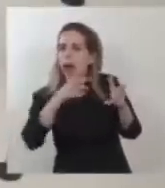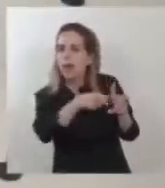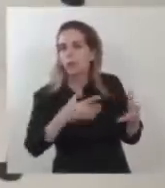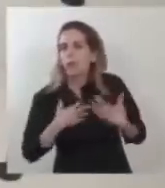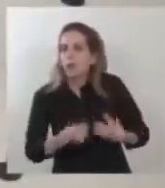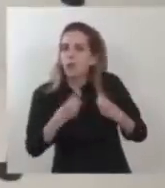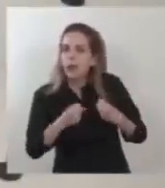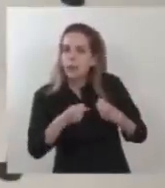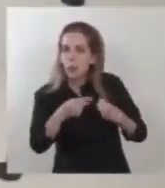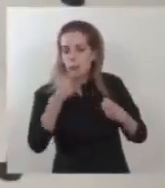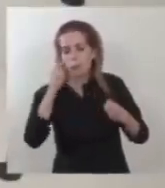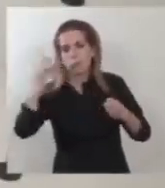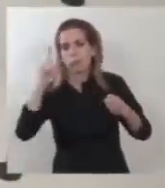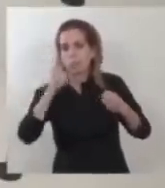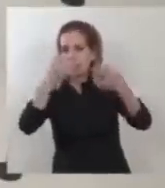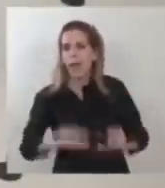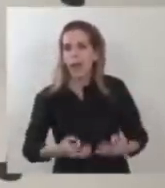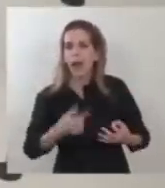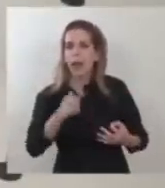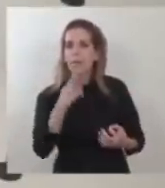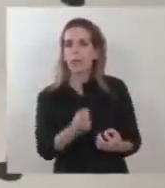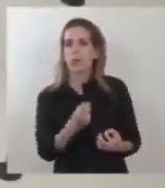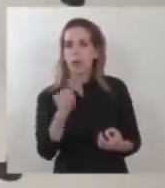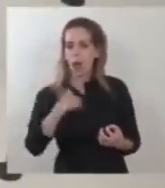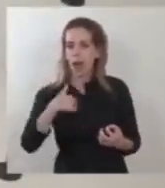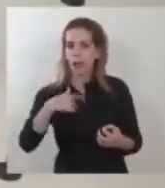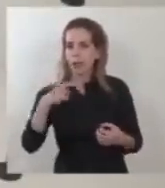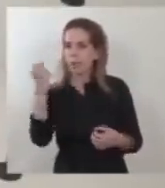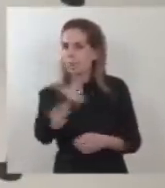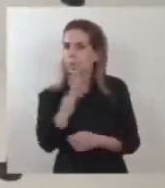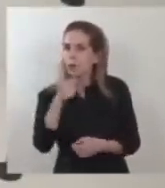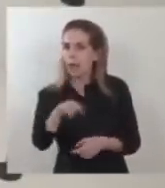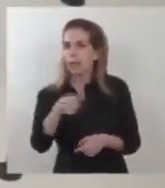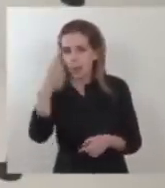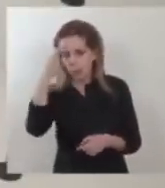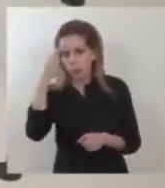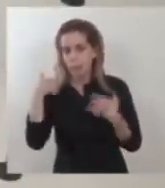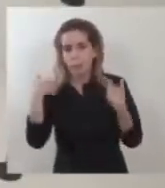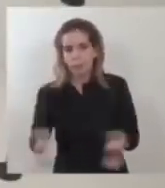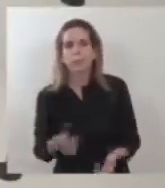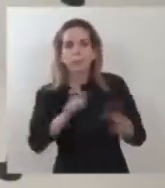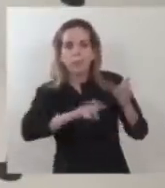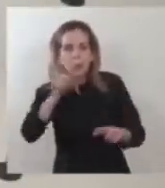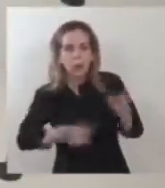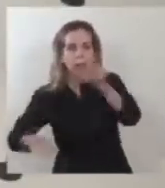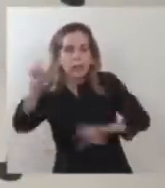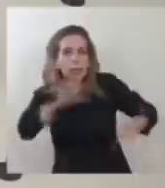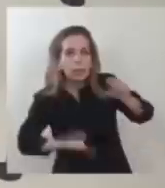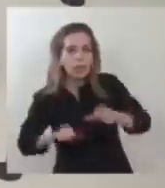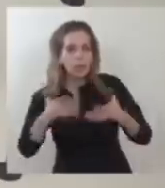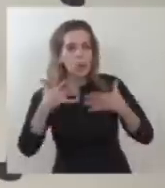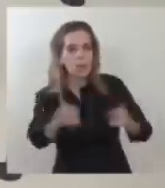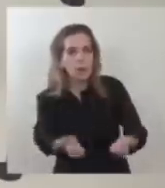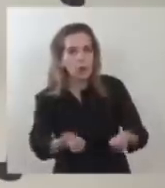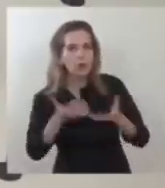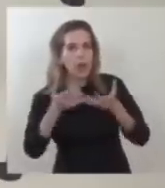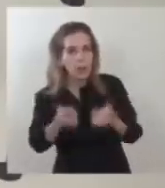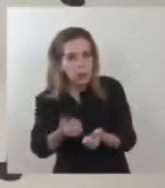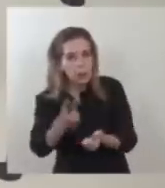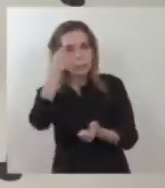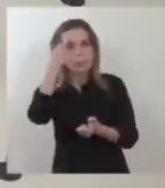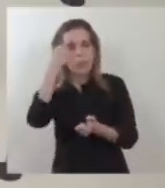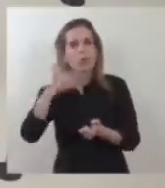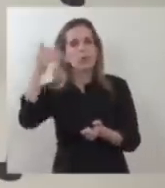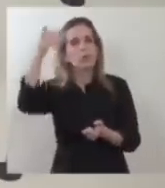digo, qué bien hace la Argentina en invertir en toda esta gente. Porque toda esta gente es futuro